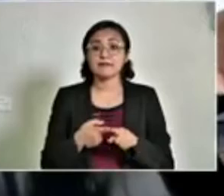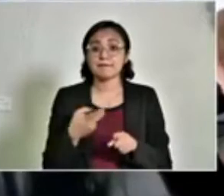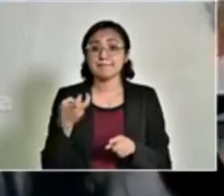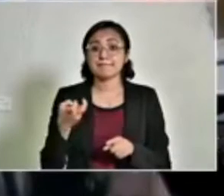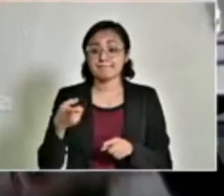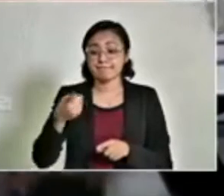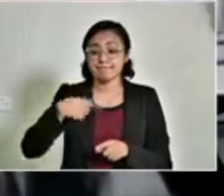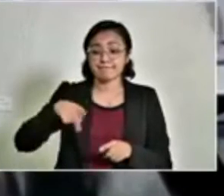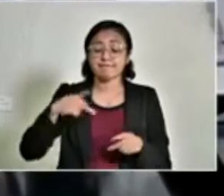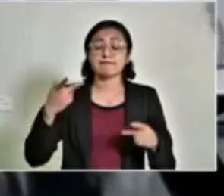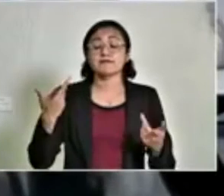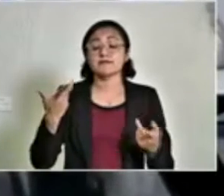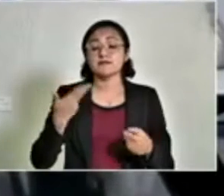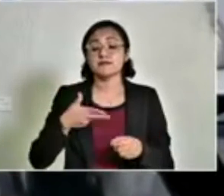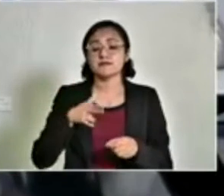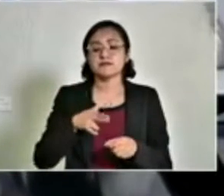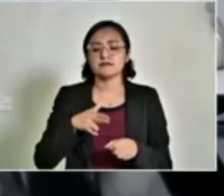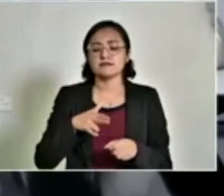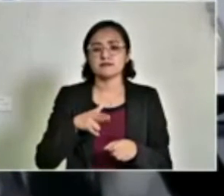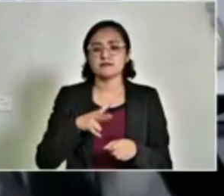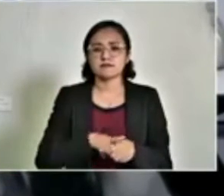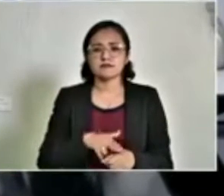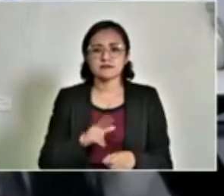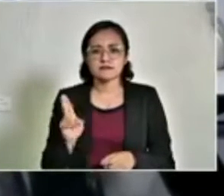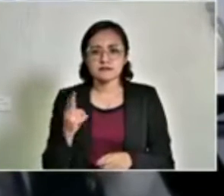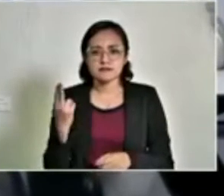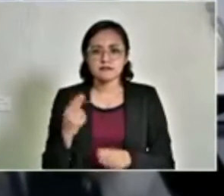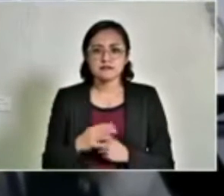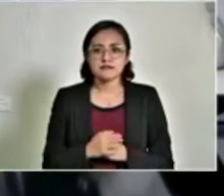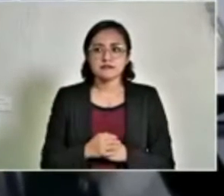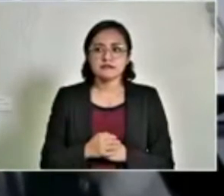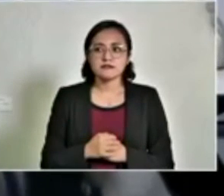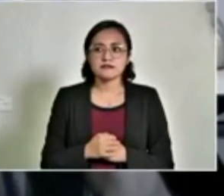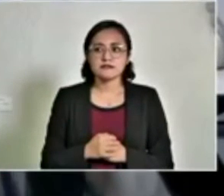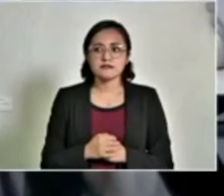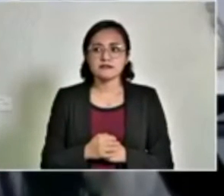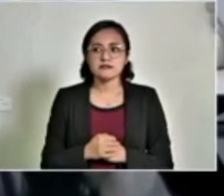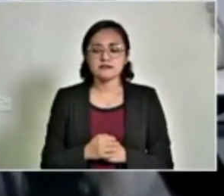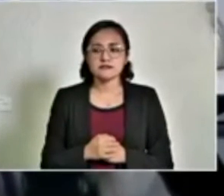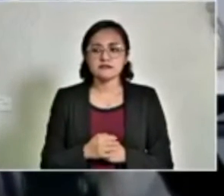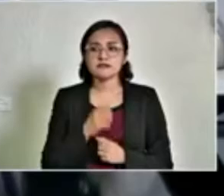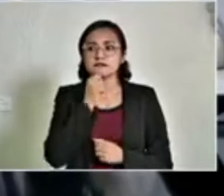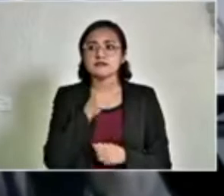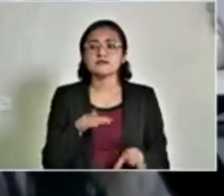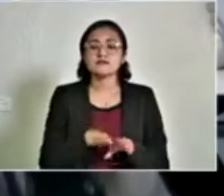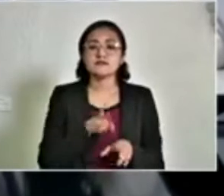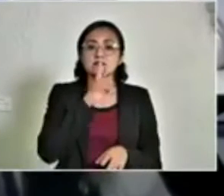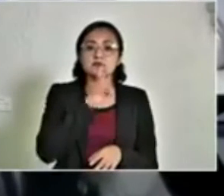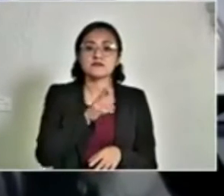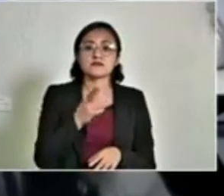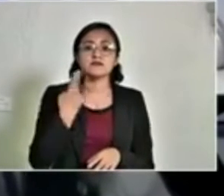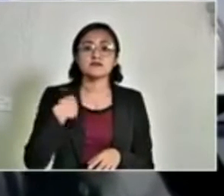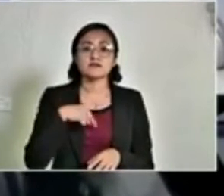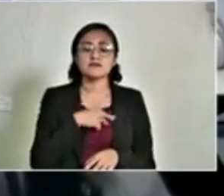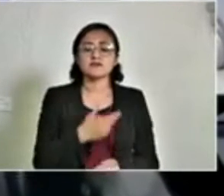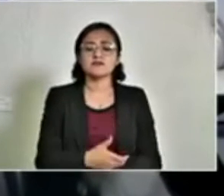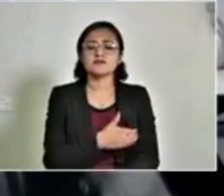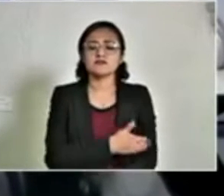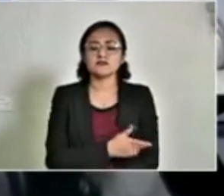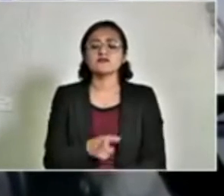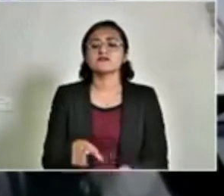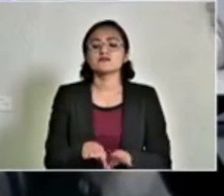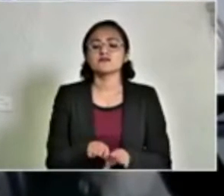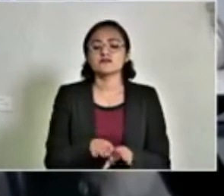del hospital universitario y sobre la respuesta de nuestra compañera que es